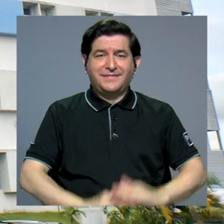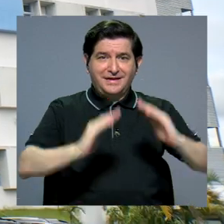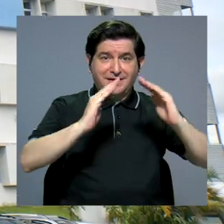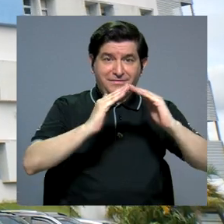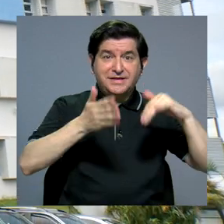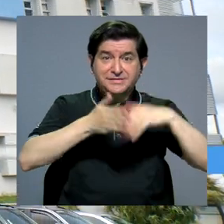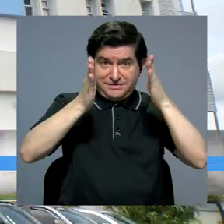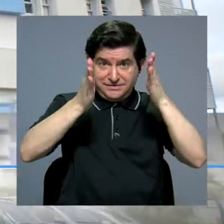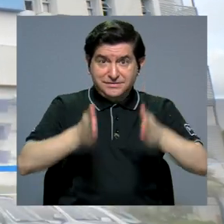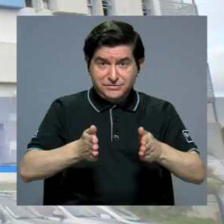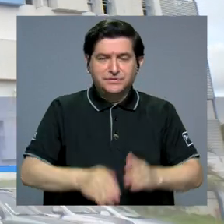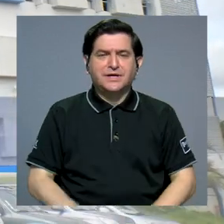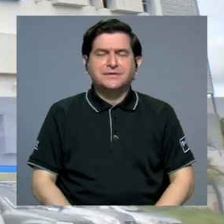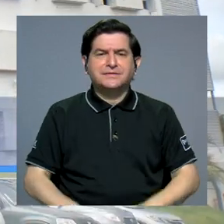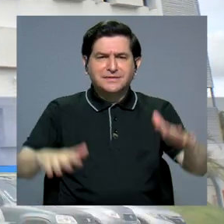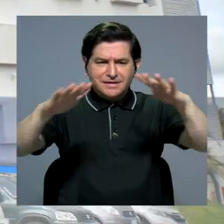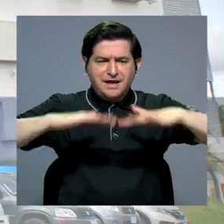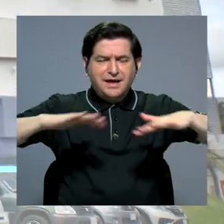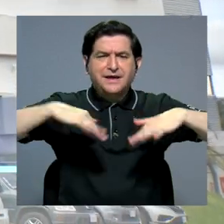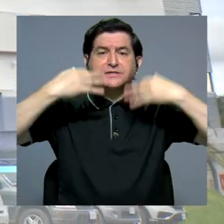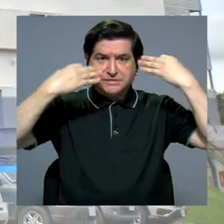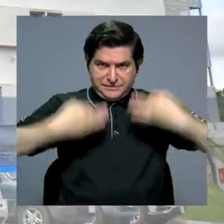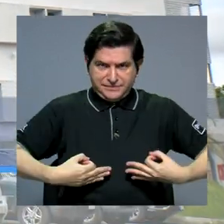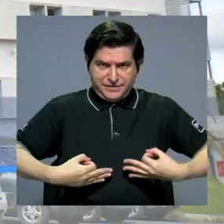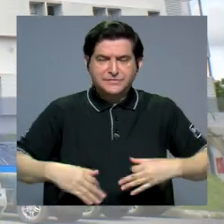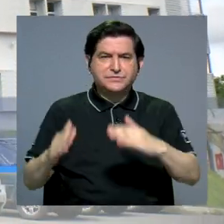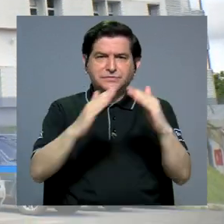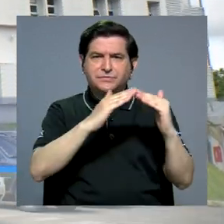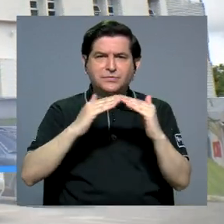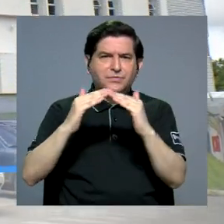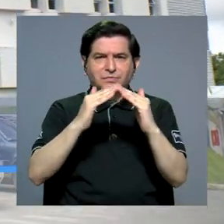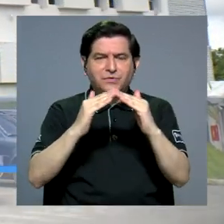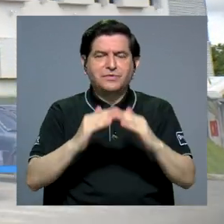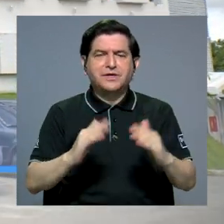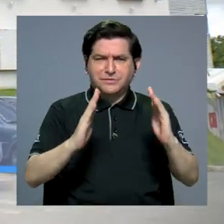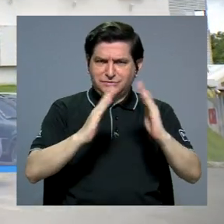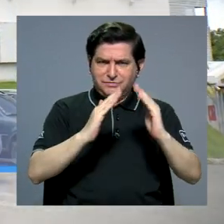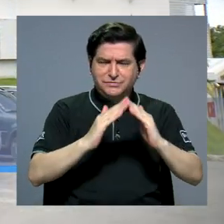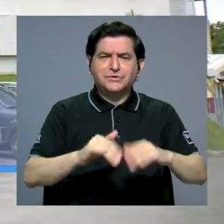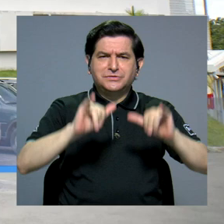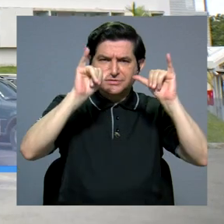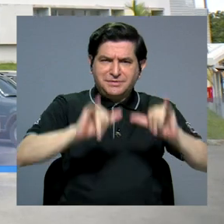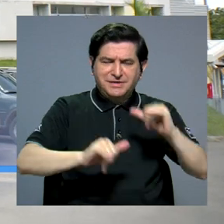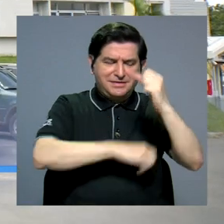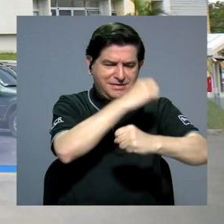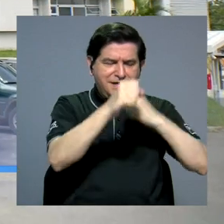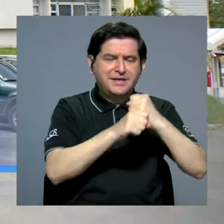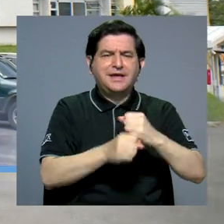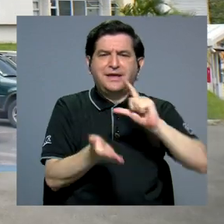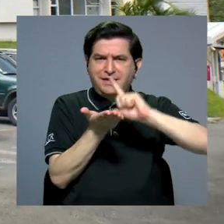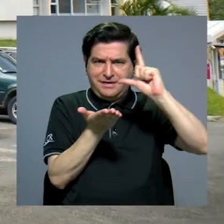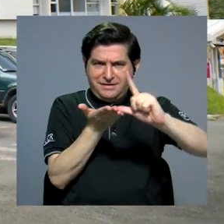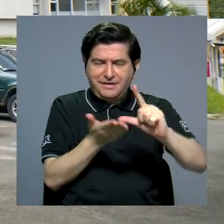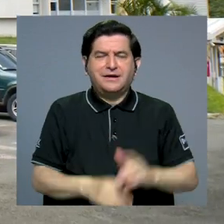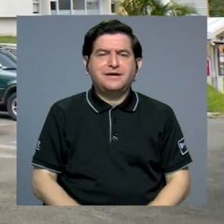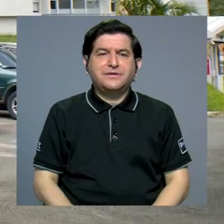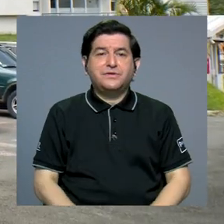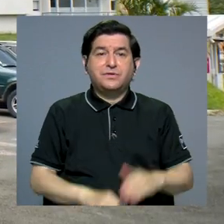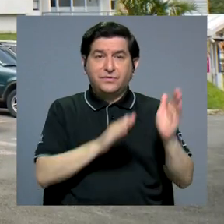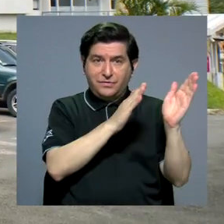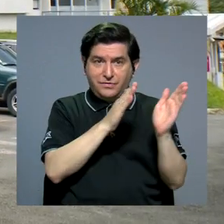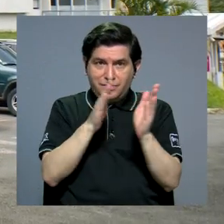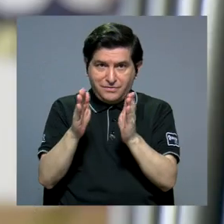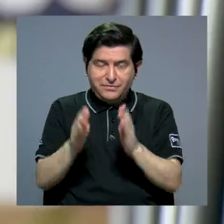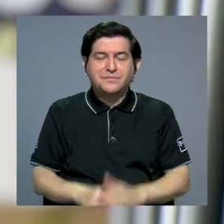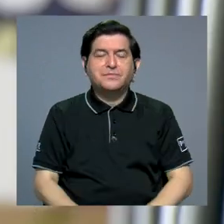Las residencias estudiantiles son un espacio físico en donde la población residente se aloja durante el año lectivo para llevar a